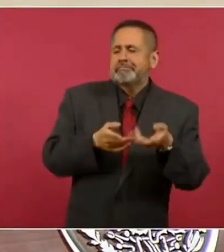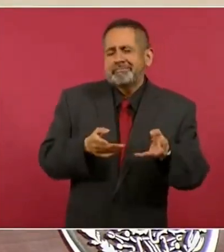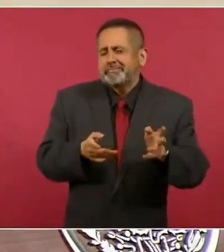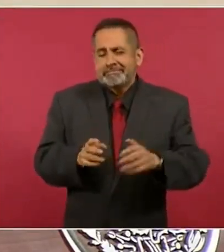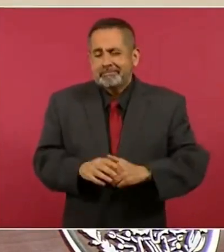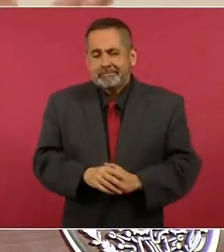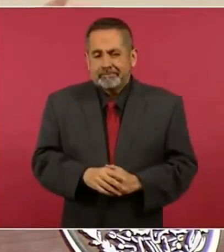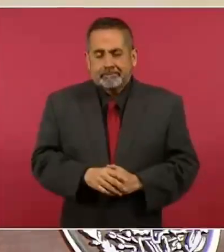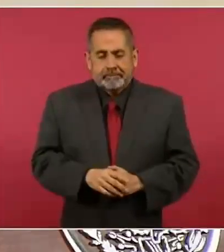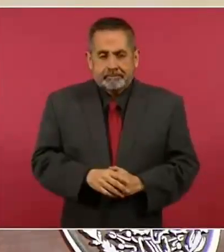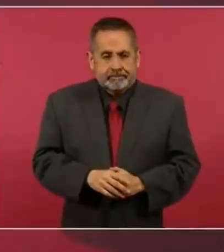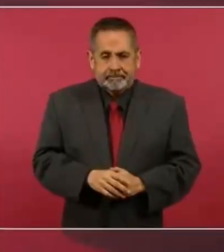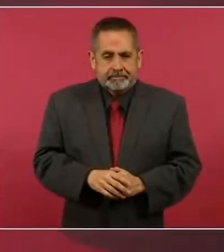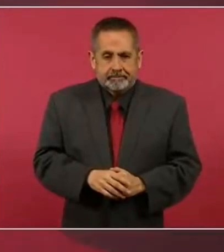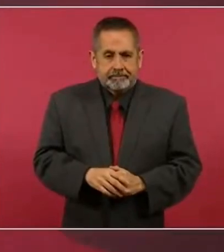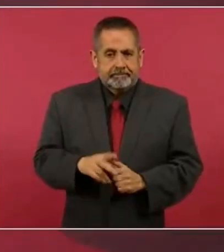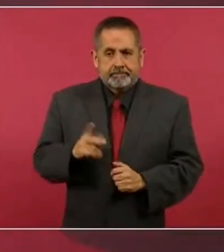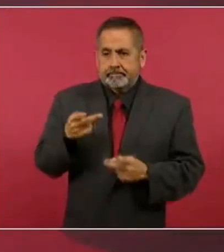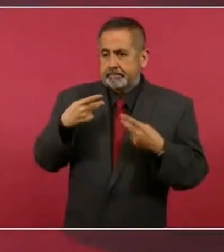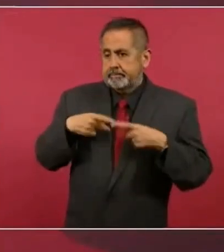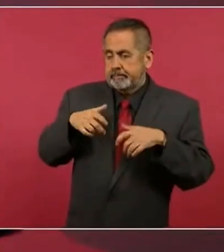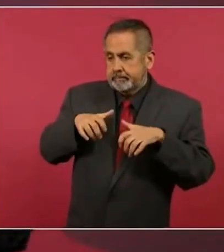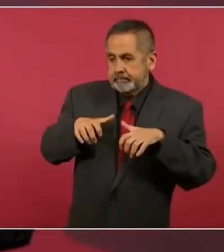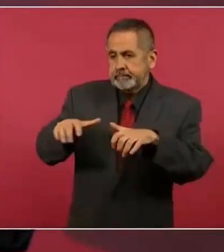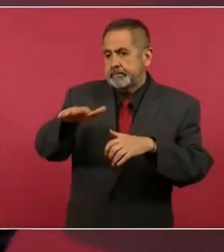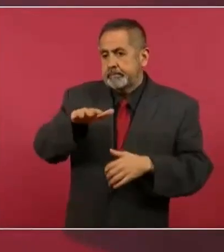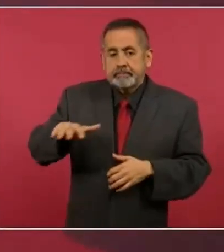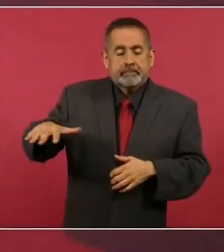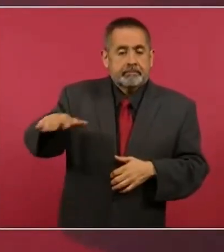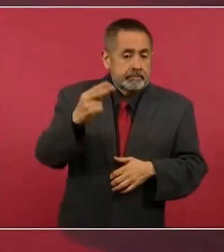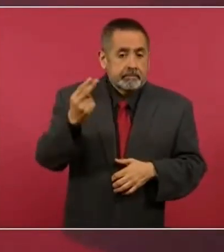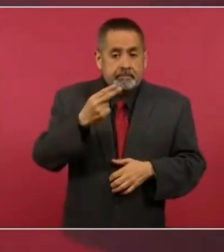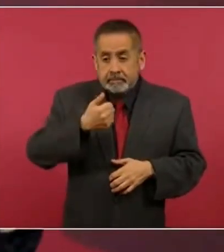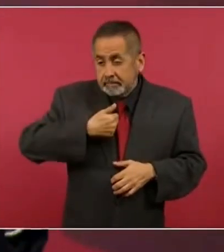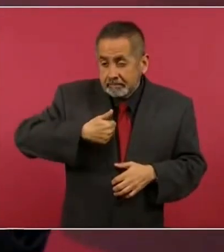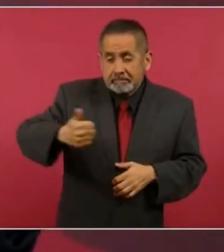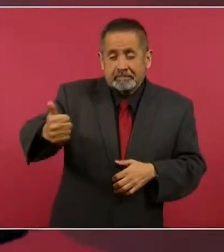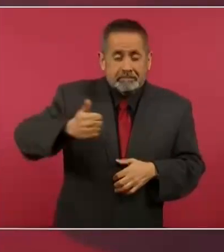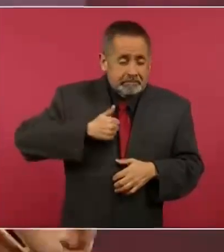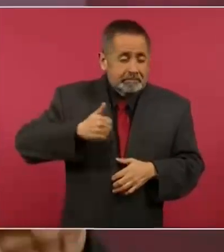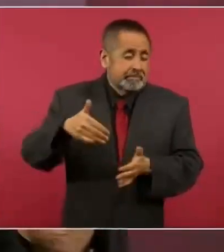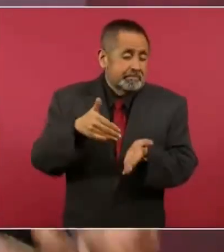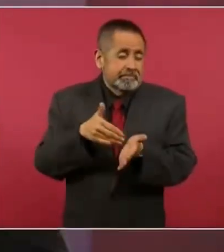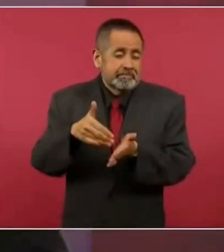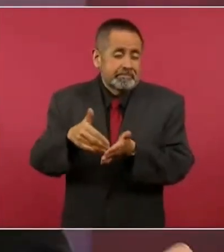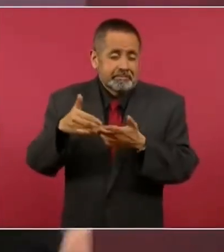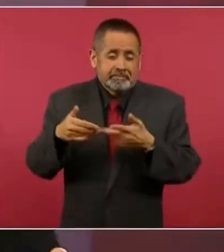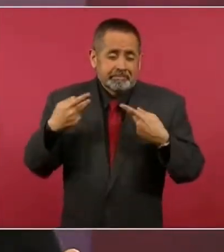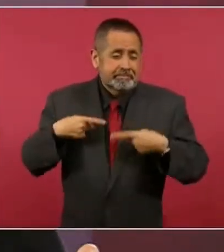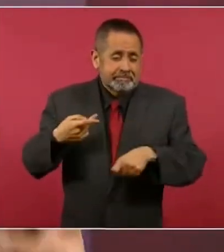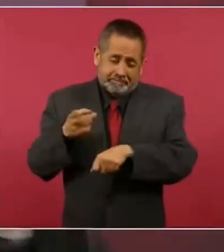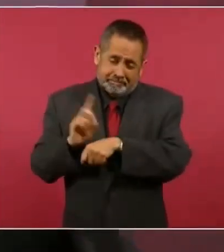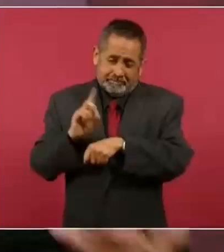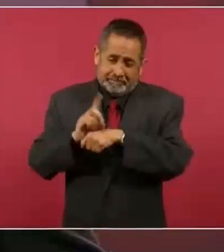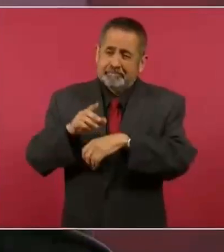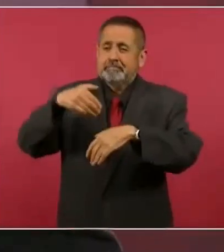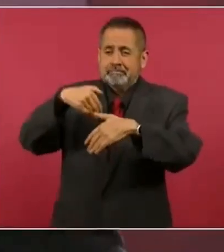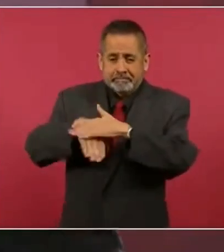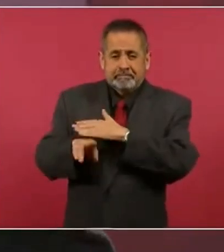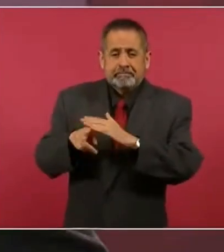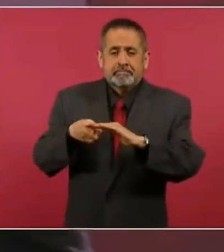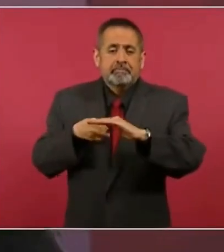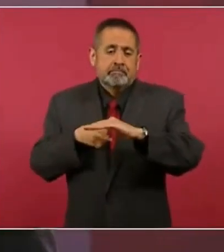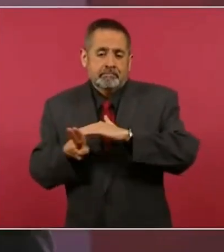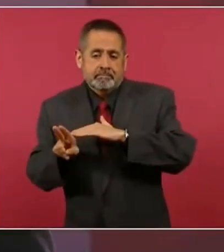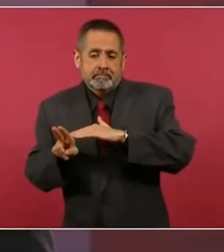Pero la gente que se tiene que movilizar son millones diariamente. ¿Cómo van a